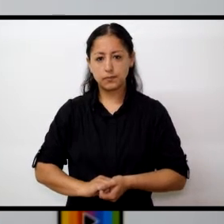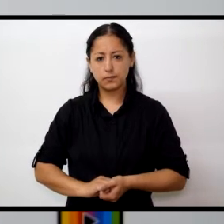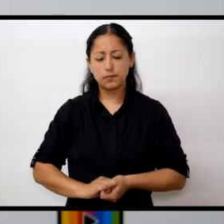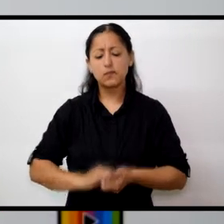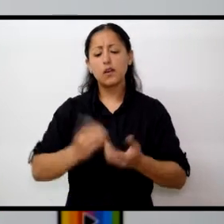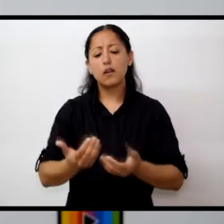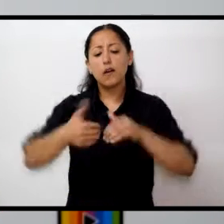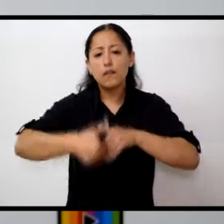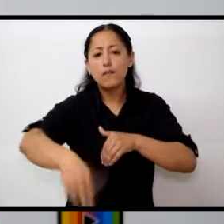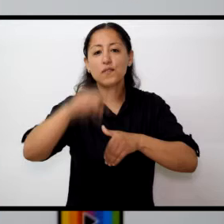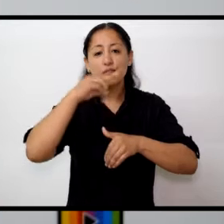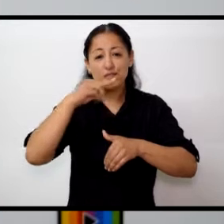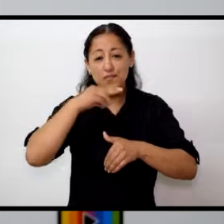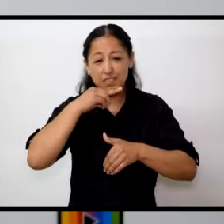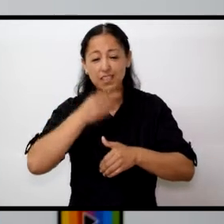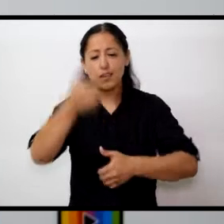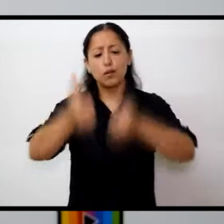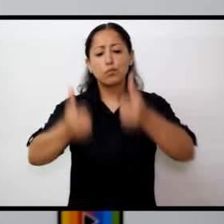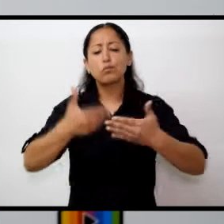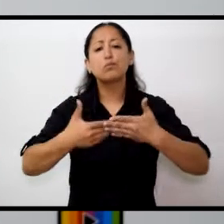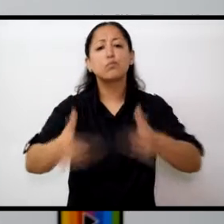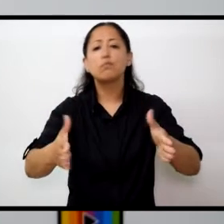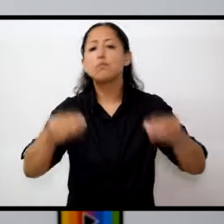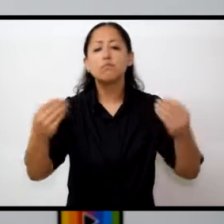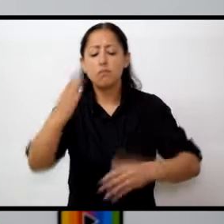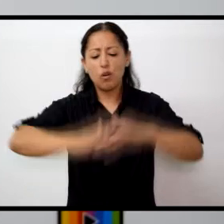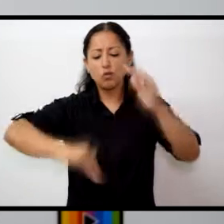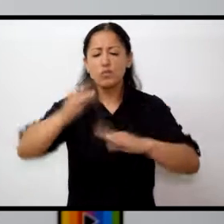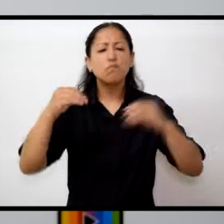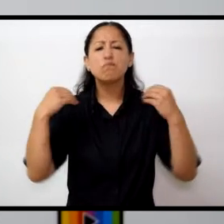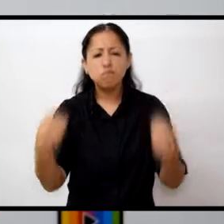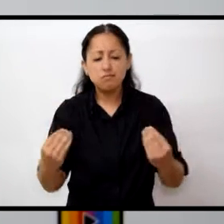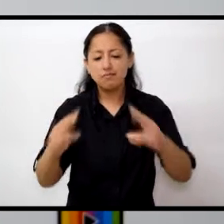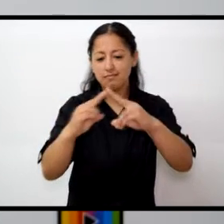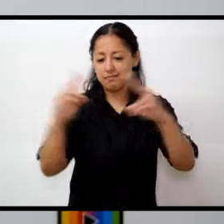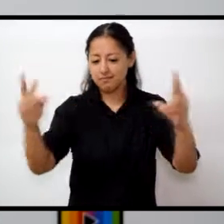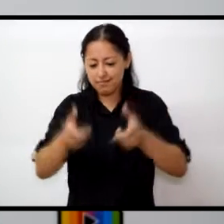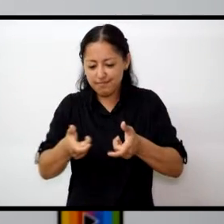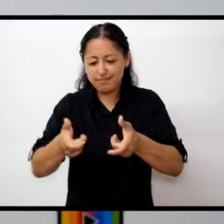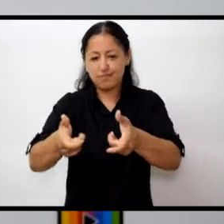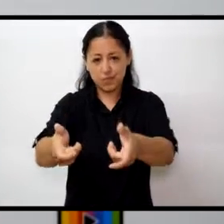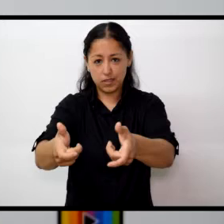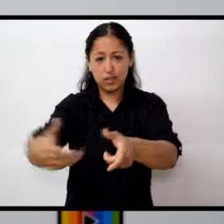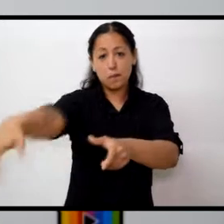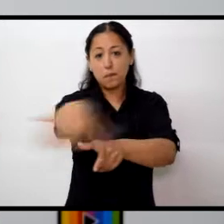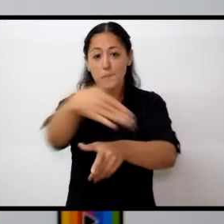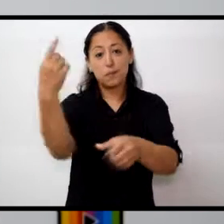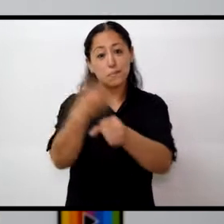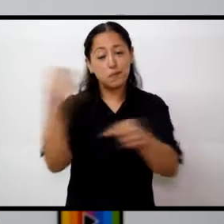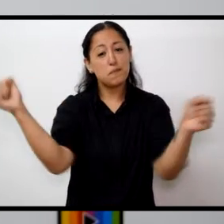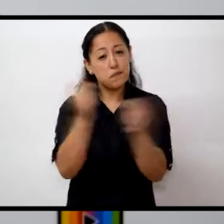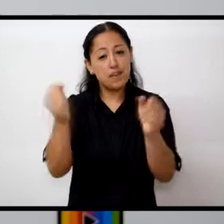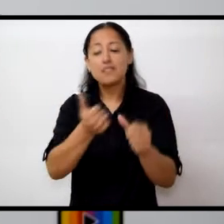viernes abre la licitación para la mano de obra para construir la alcantarilla sobre Avenida Primero de Mayo y el Arroyo Yacaré.